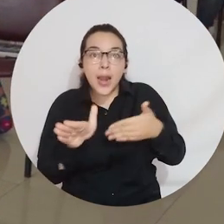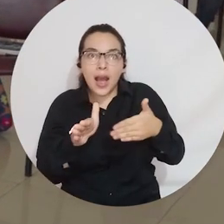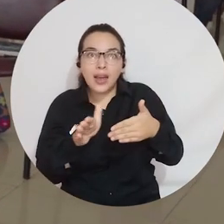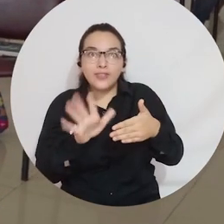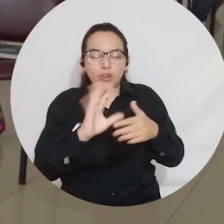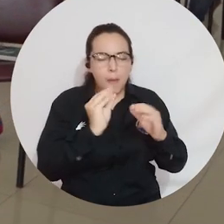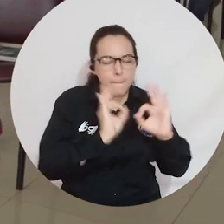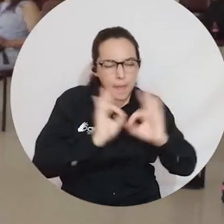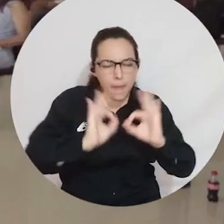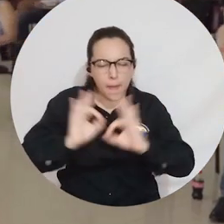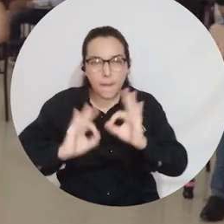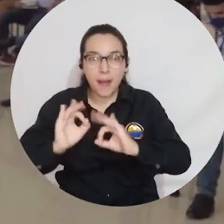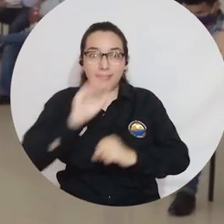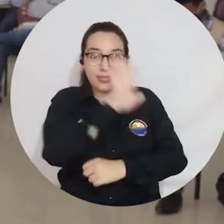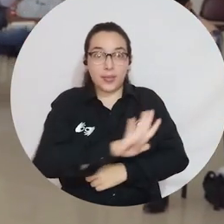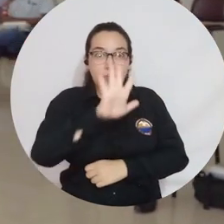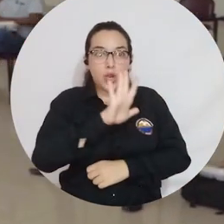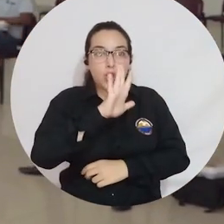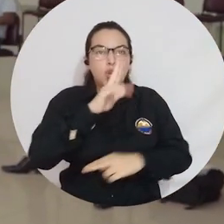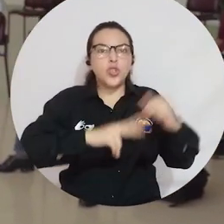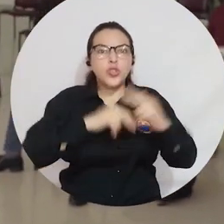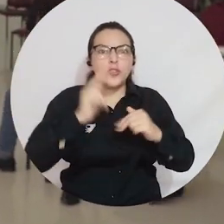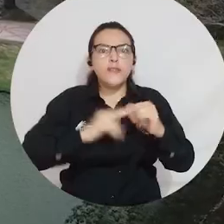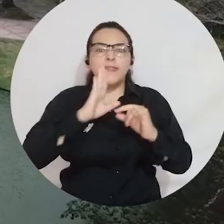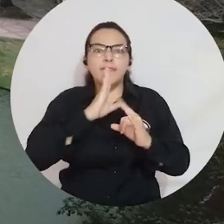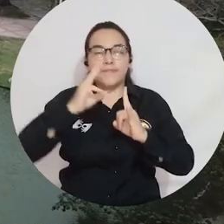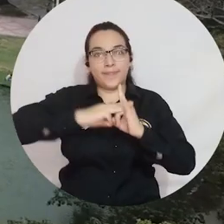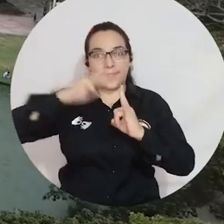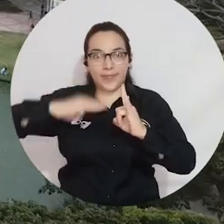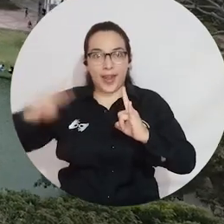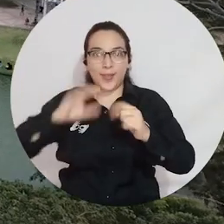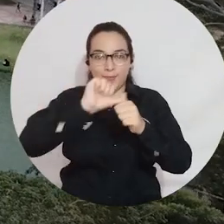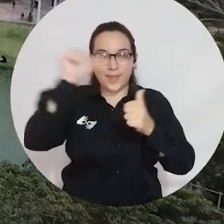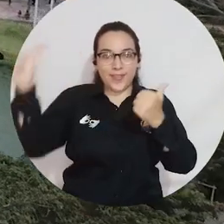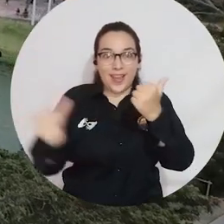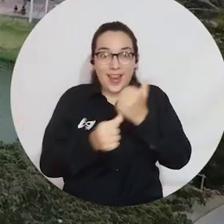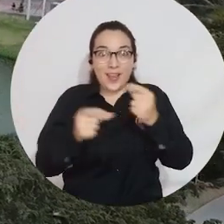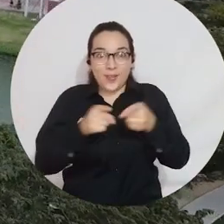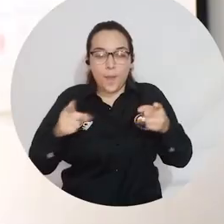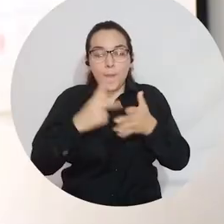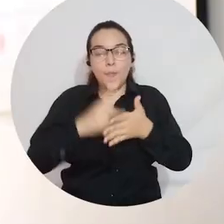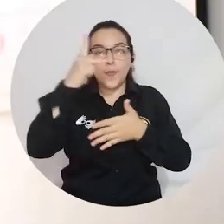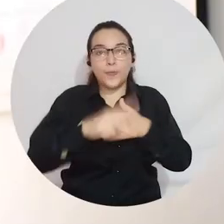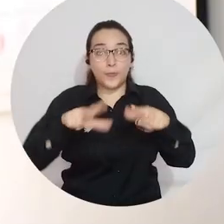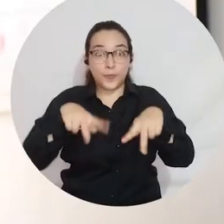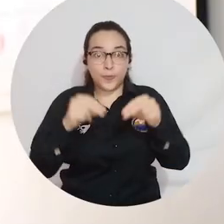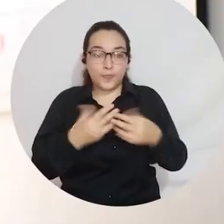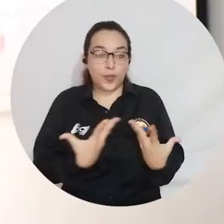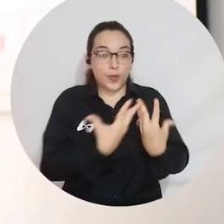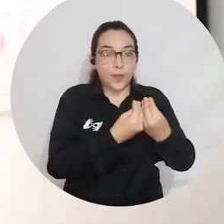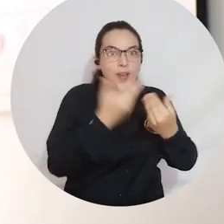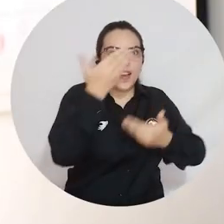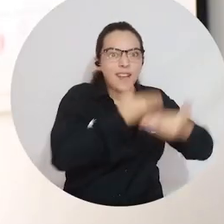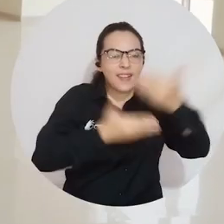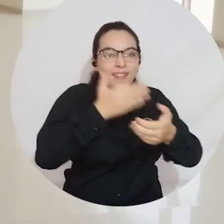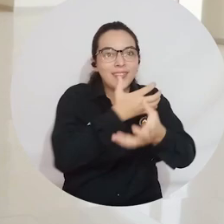Ordenamiento Departamental, en cuya construcción será partícipe en la Alma Mater a través de la Vicerrectoría de Extensión y Proyección Social y el